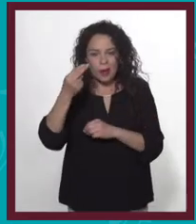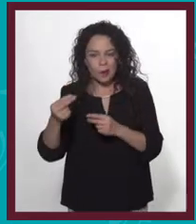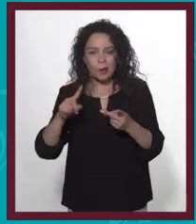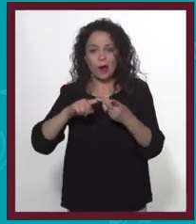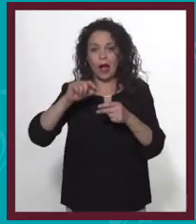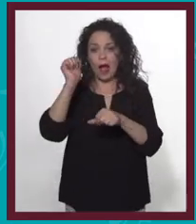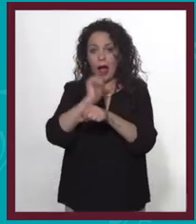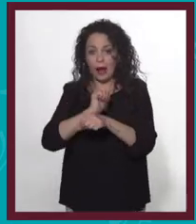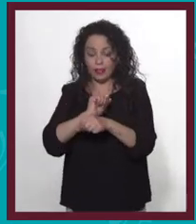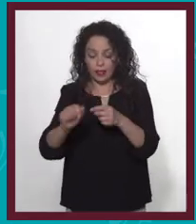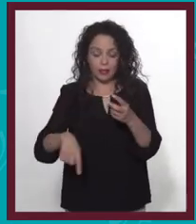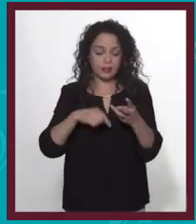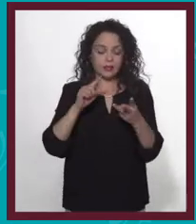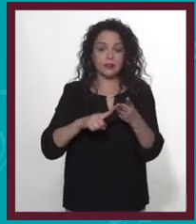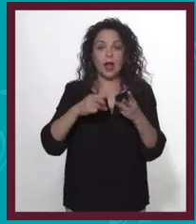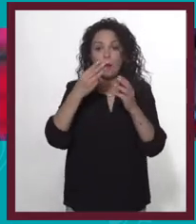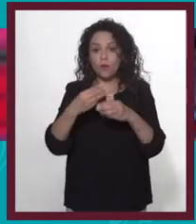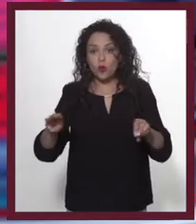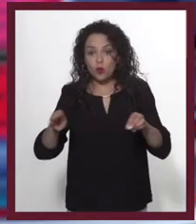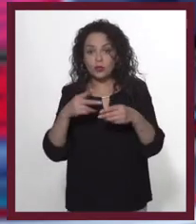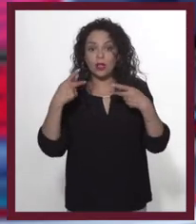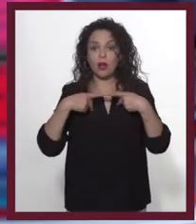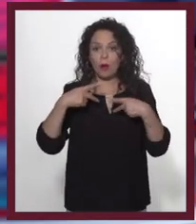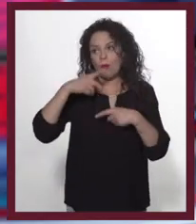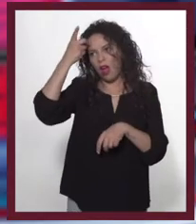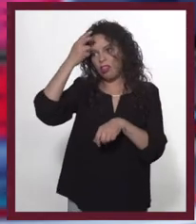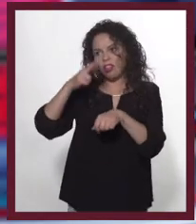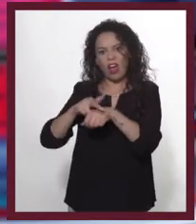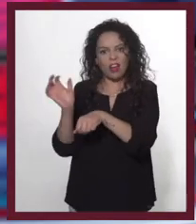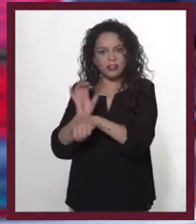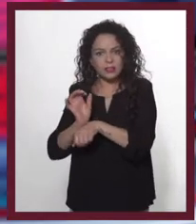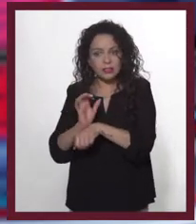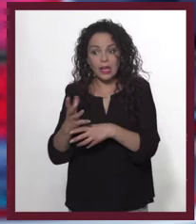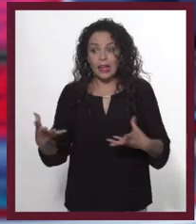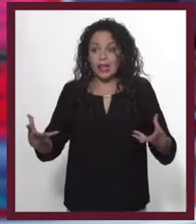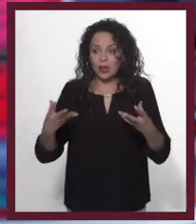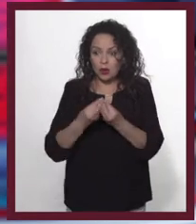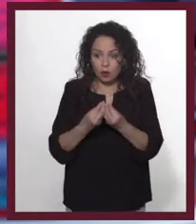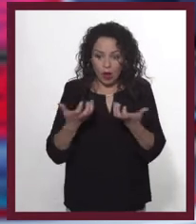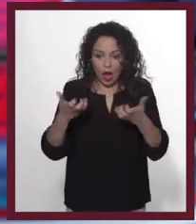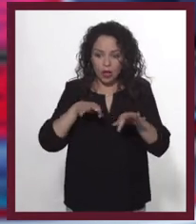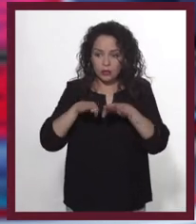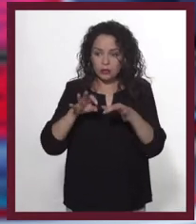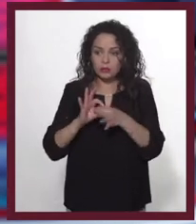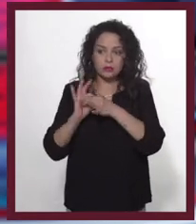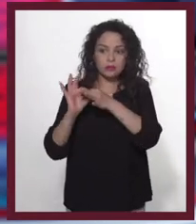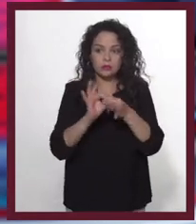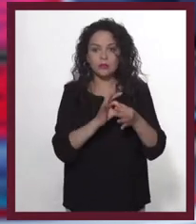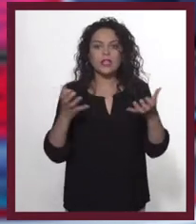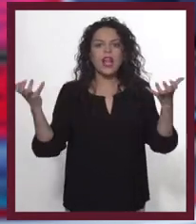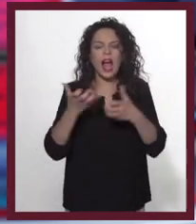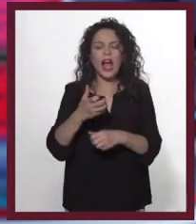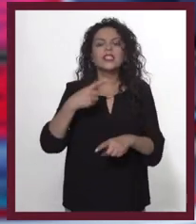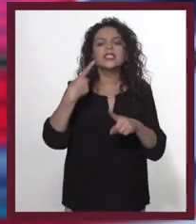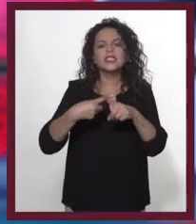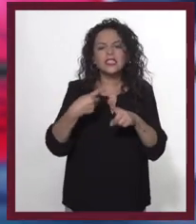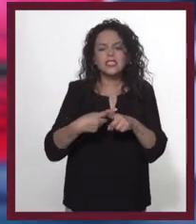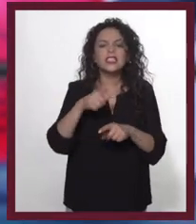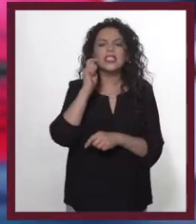artistas, actores, músicos y cineastas juntan sus talentos y terminan una cosa que se llama